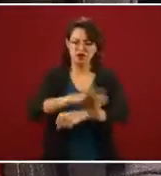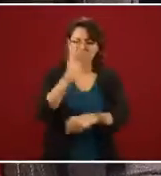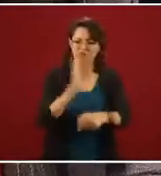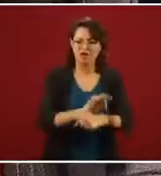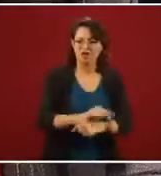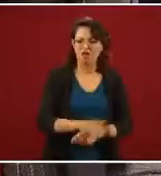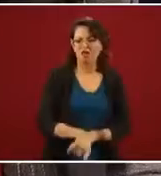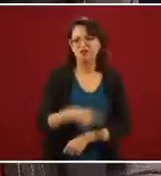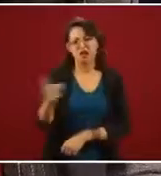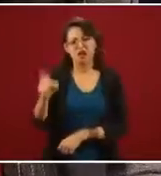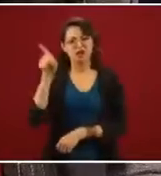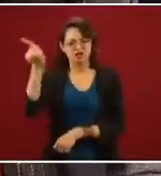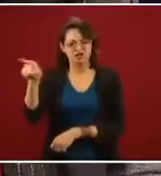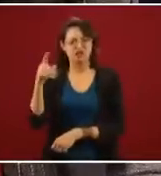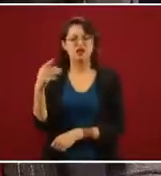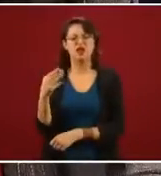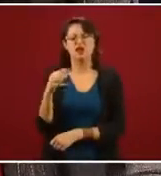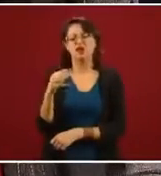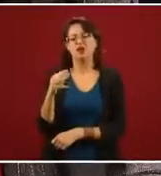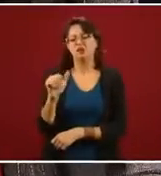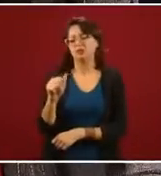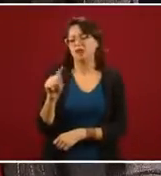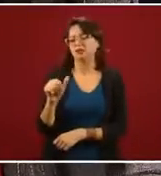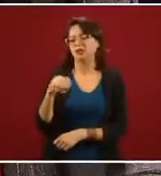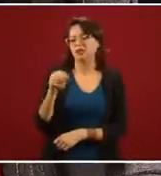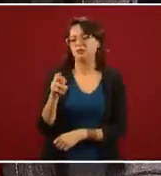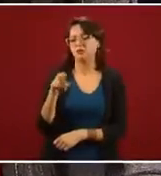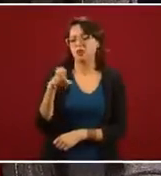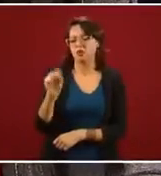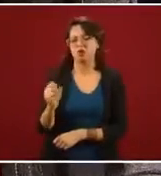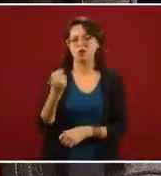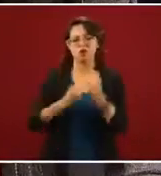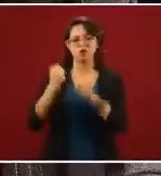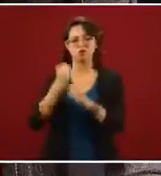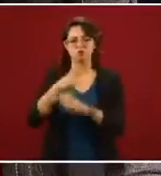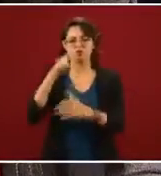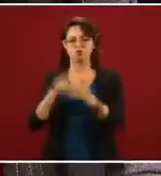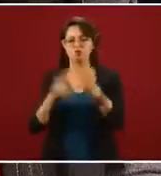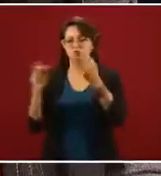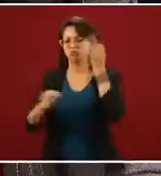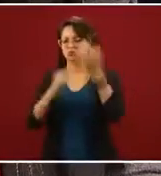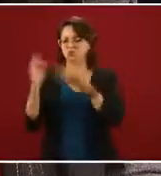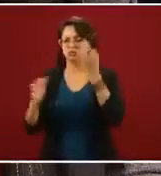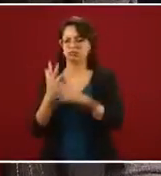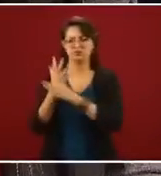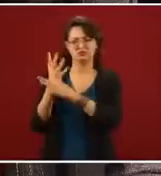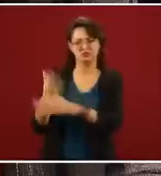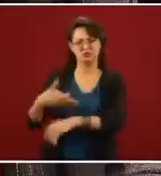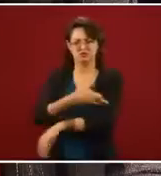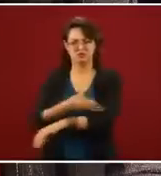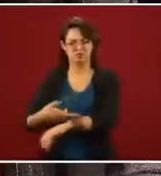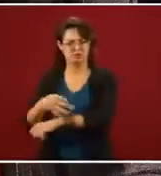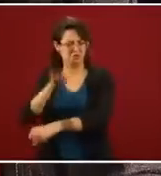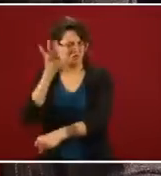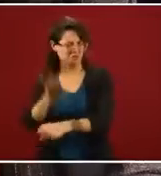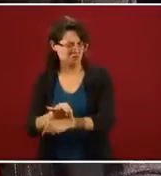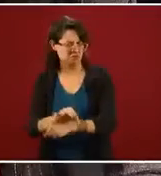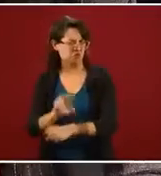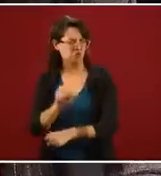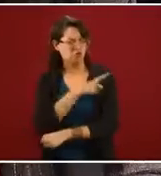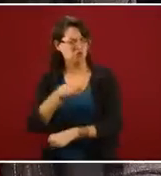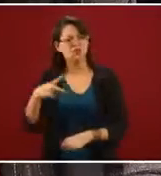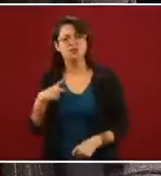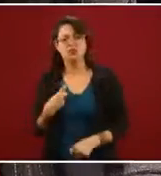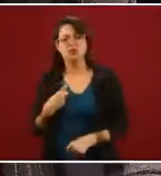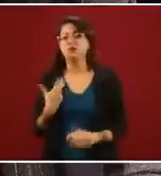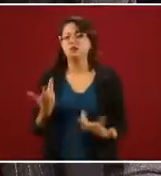Izúcar de Matamoros en su campaña como candidato en el 2018 en contra del nepotismo, usted no compagina con esa práctica y